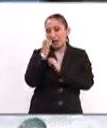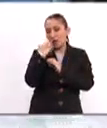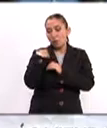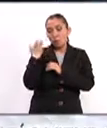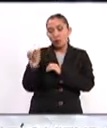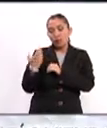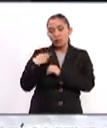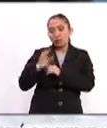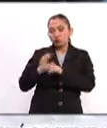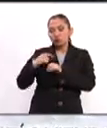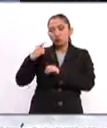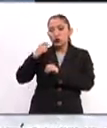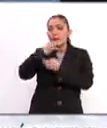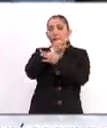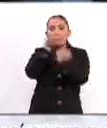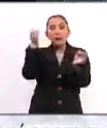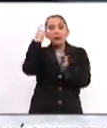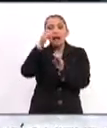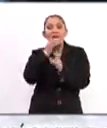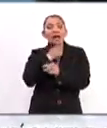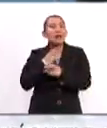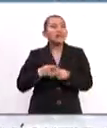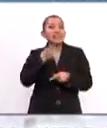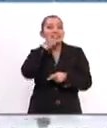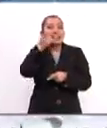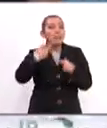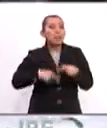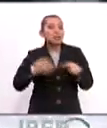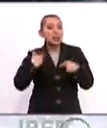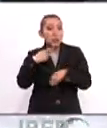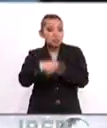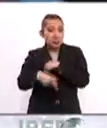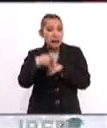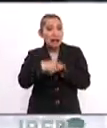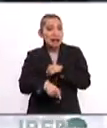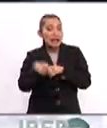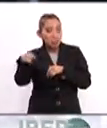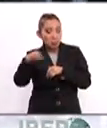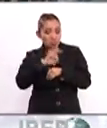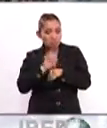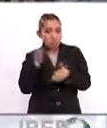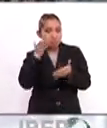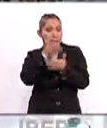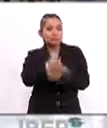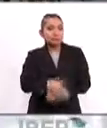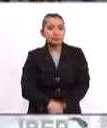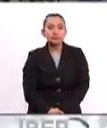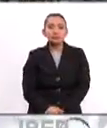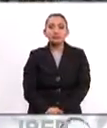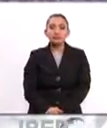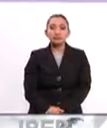por lo que se ha desplegado una campaña para informar a la población sobre los riesgos que pueden correr.